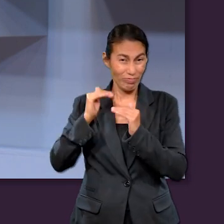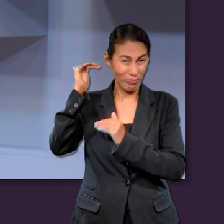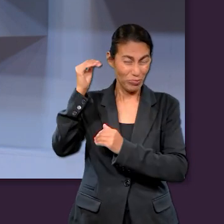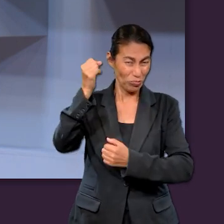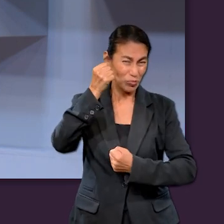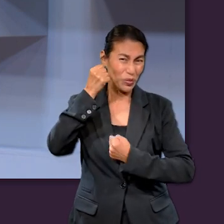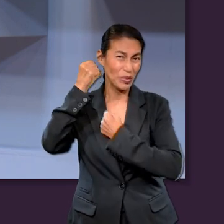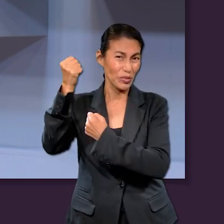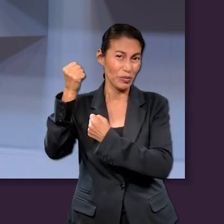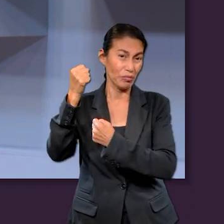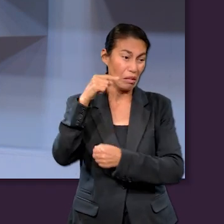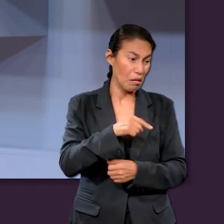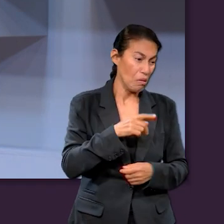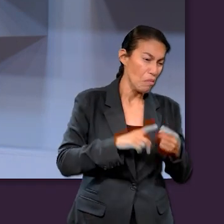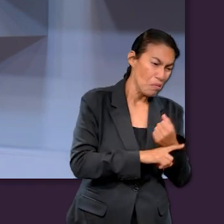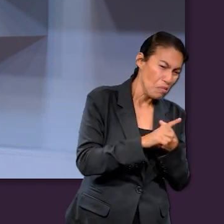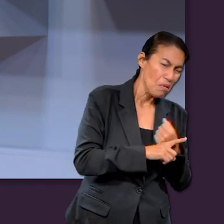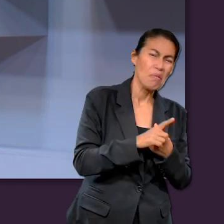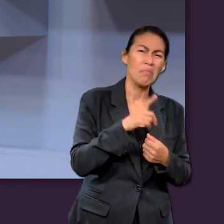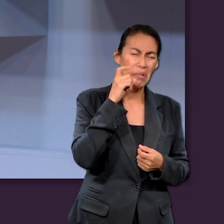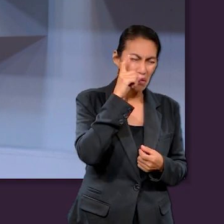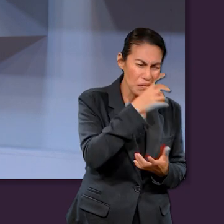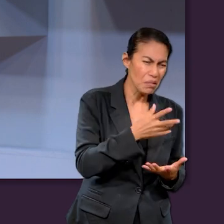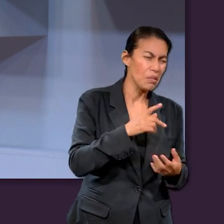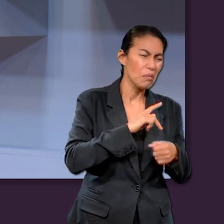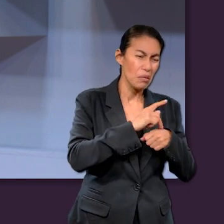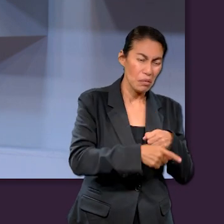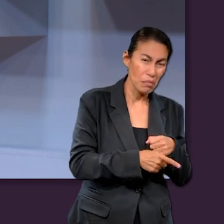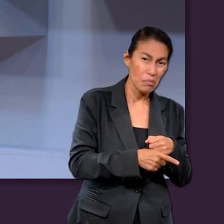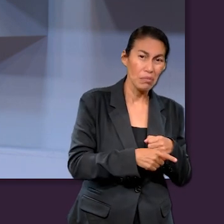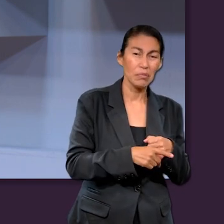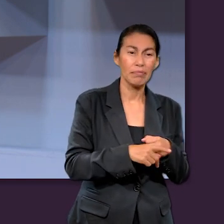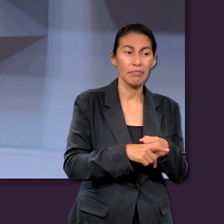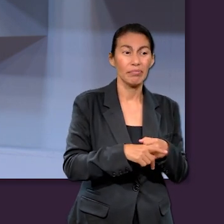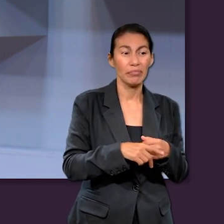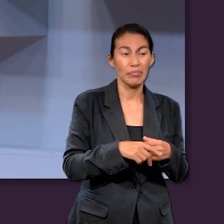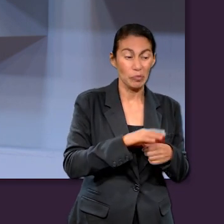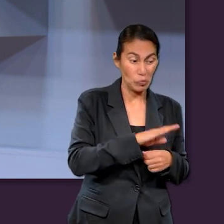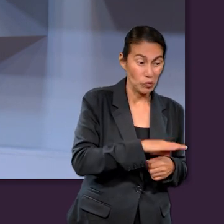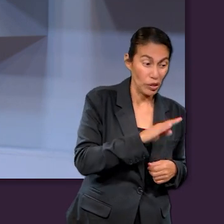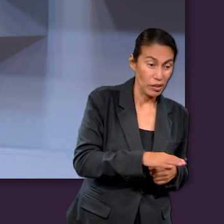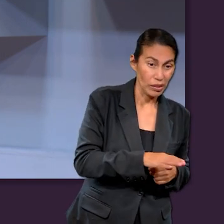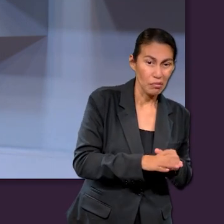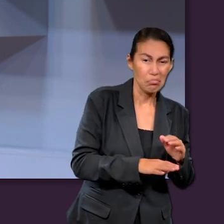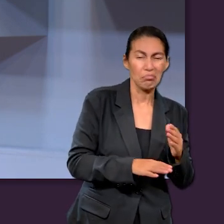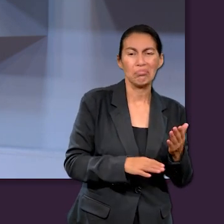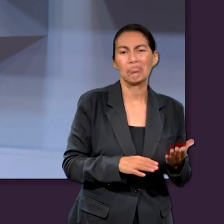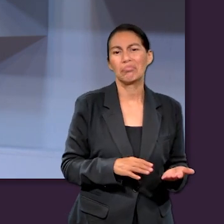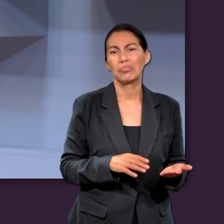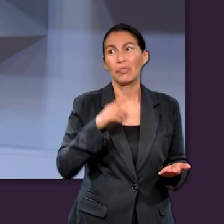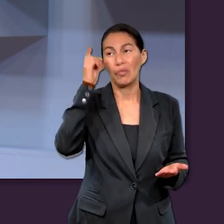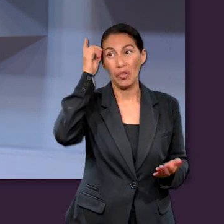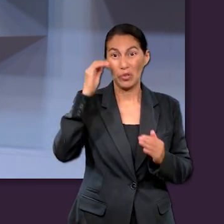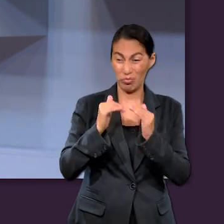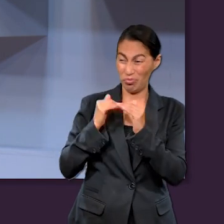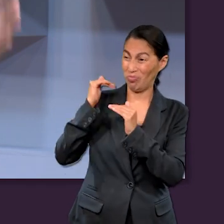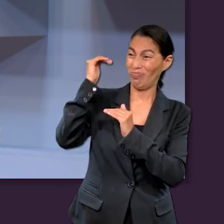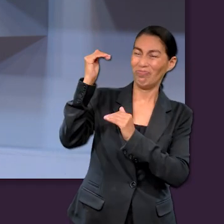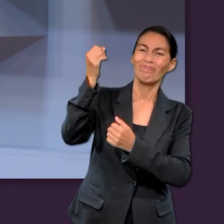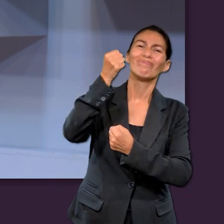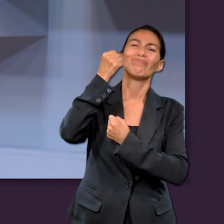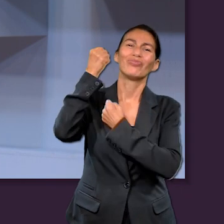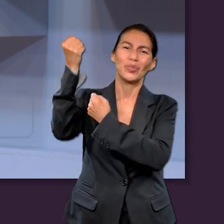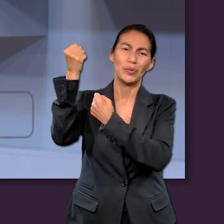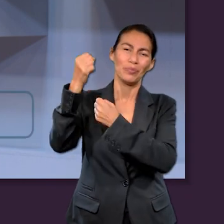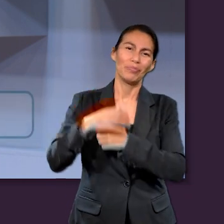poderoso que cualquier problema o peligro que tengamos en esta vida, incluso más allá que la